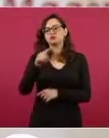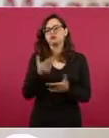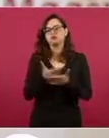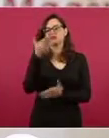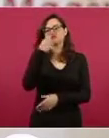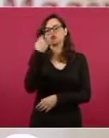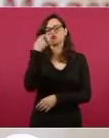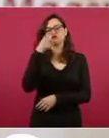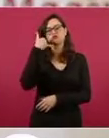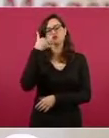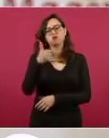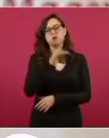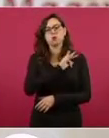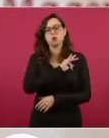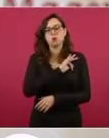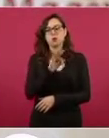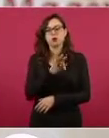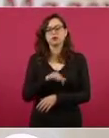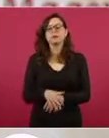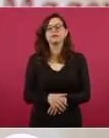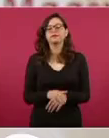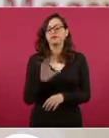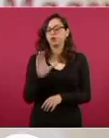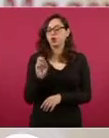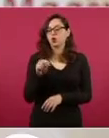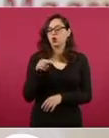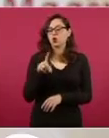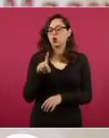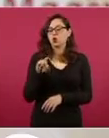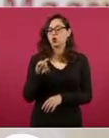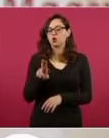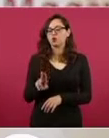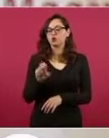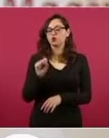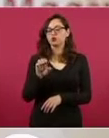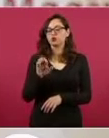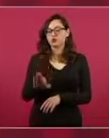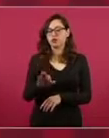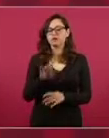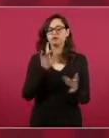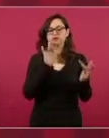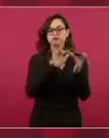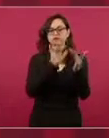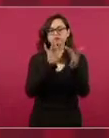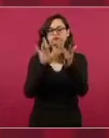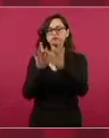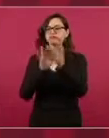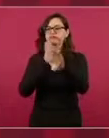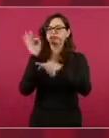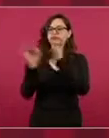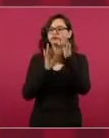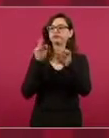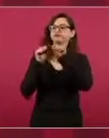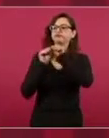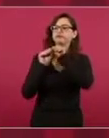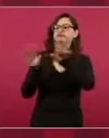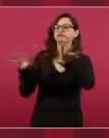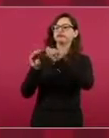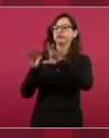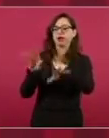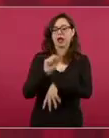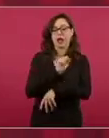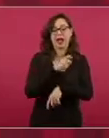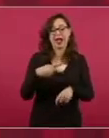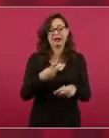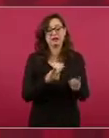y también se va a trabajar junto con la Conducef para hacer campañas para que la gente antes de